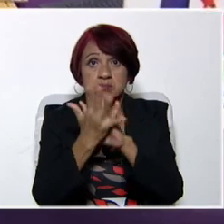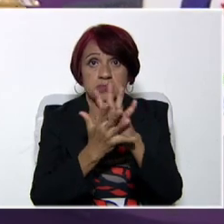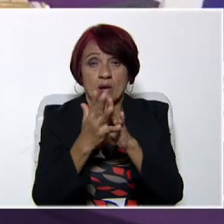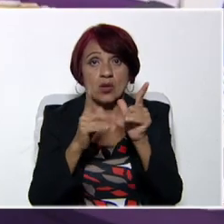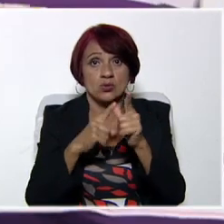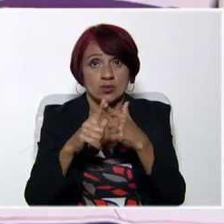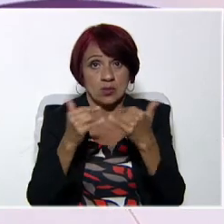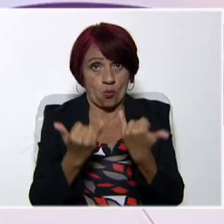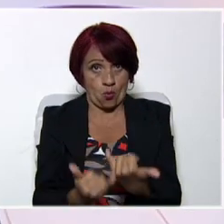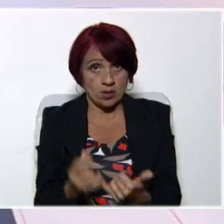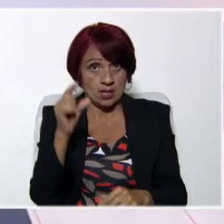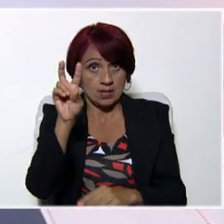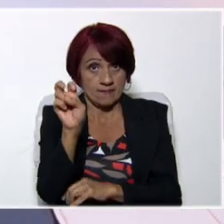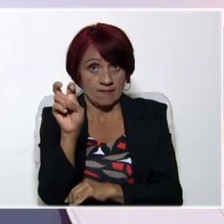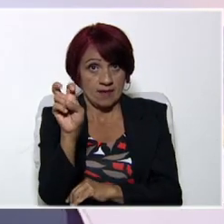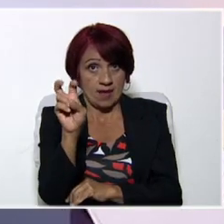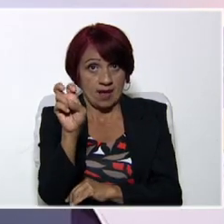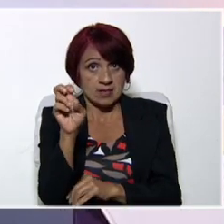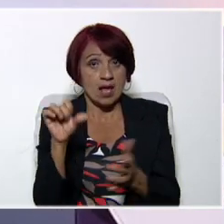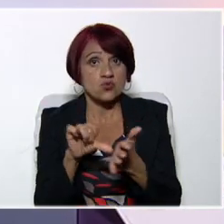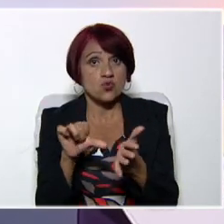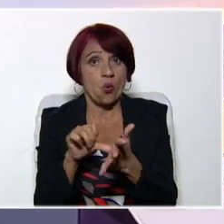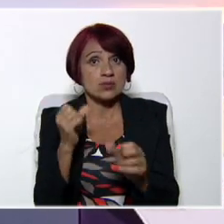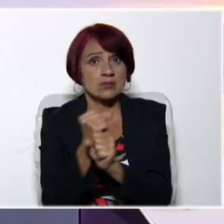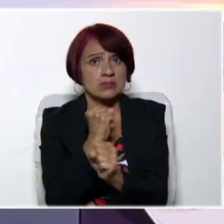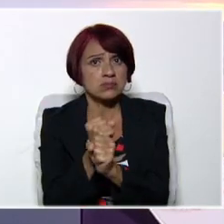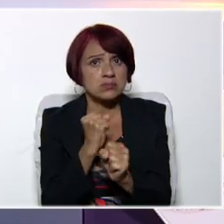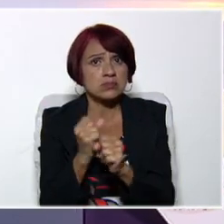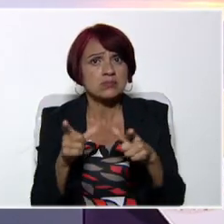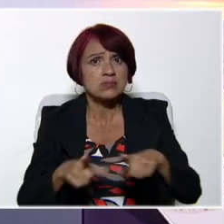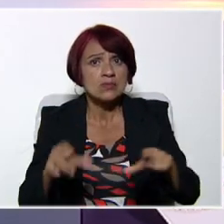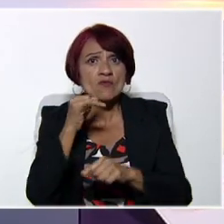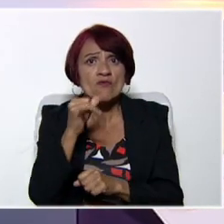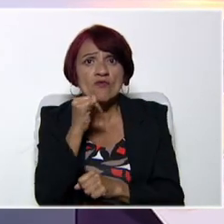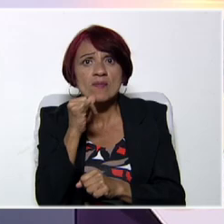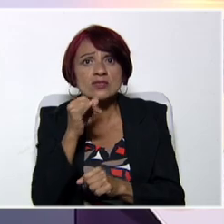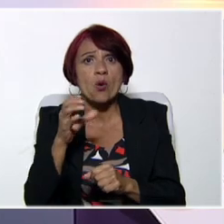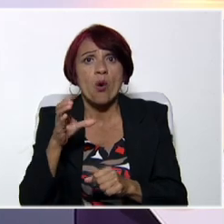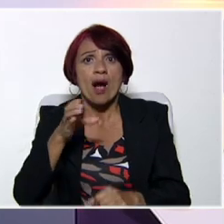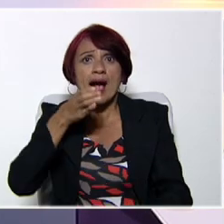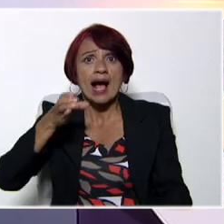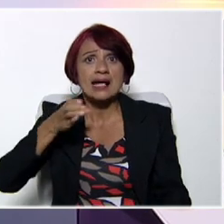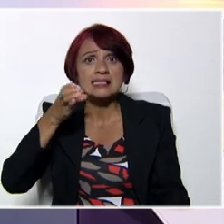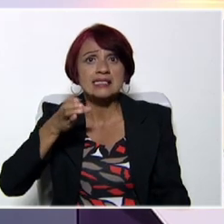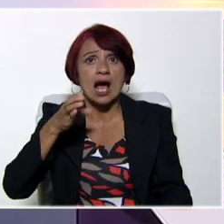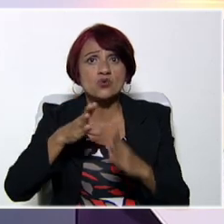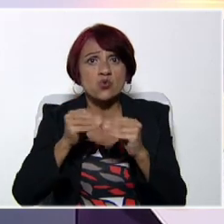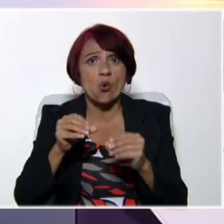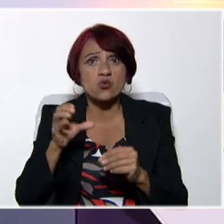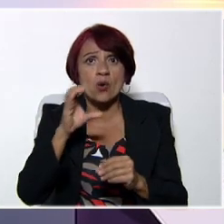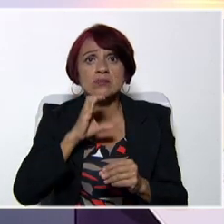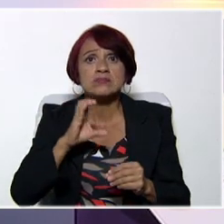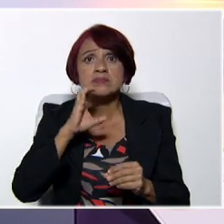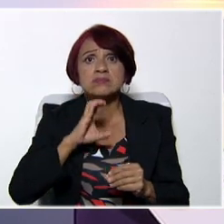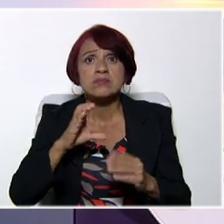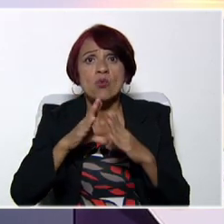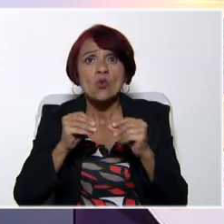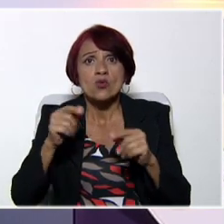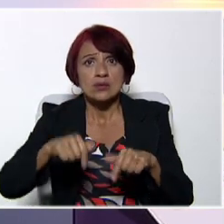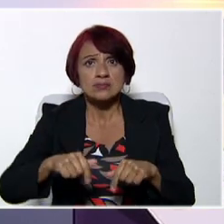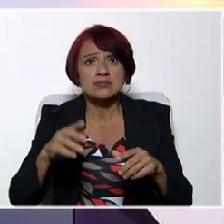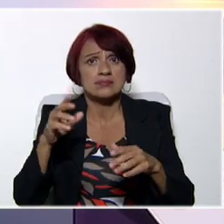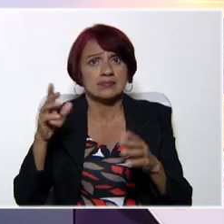Y como hoy es viernes donde trabajamos el área de formación de castellano, es bien importante que dentro del hogar